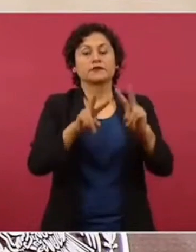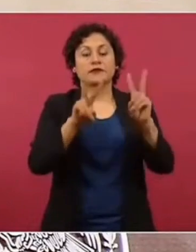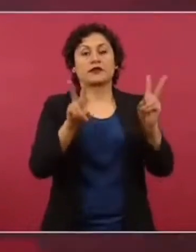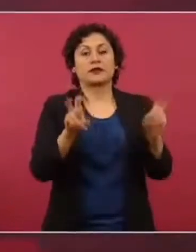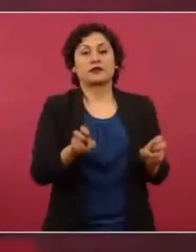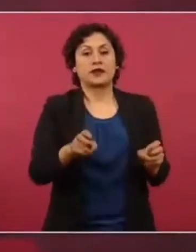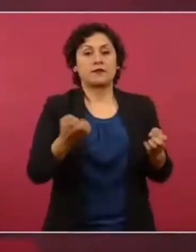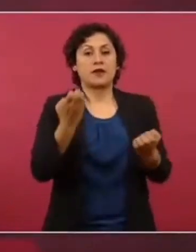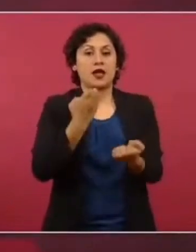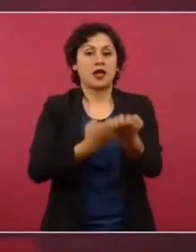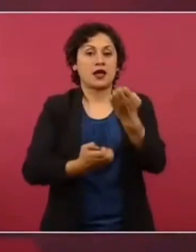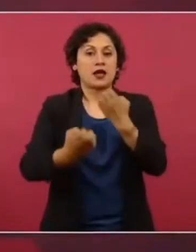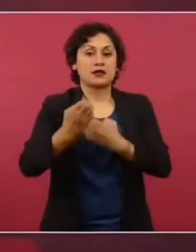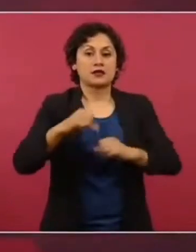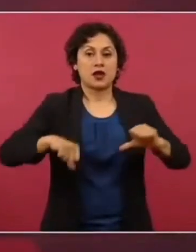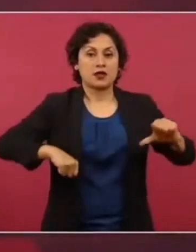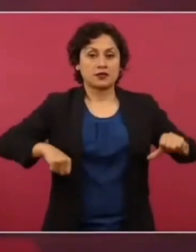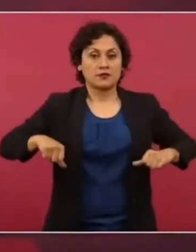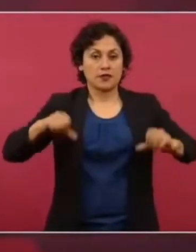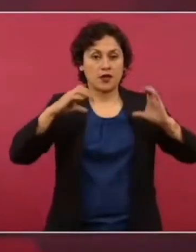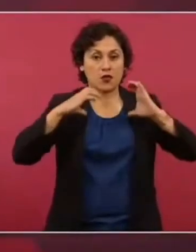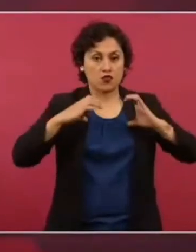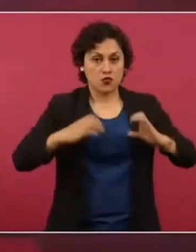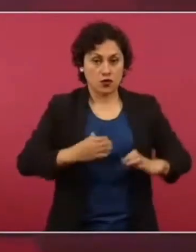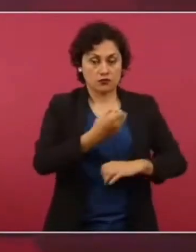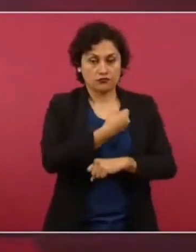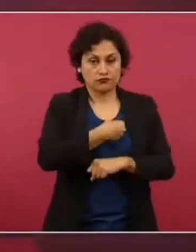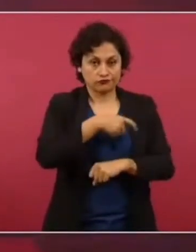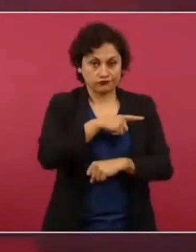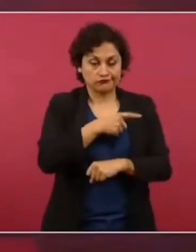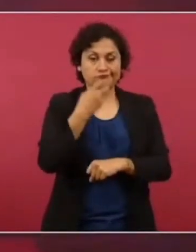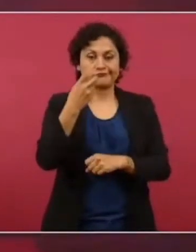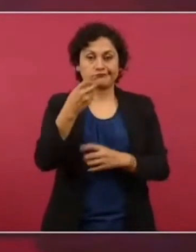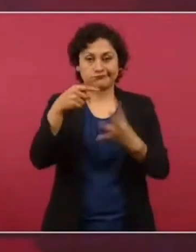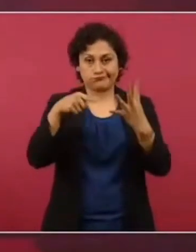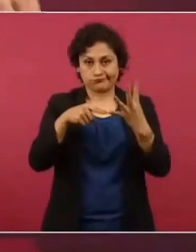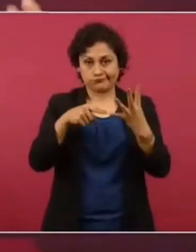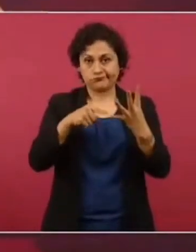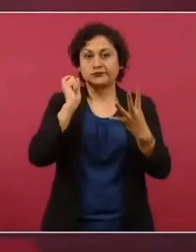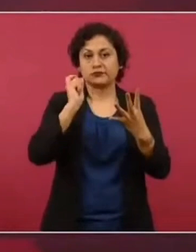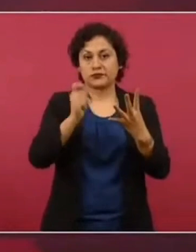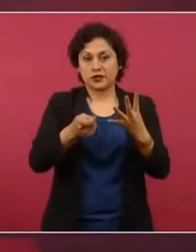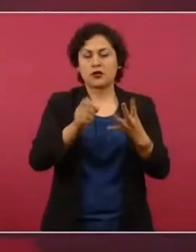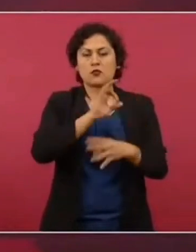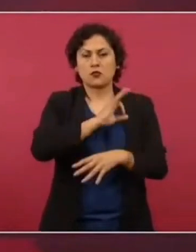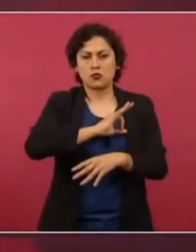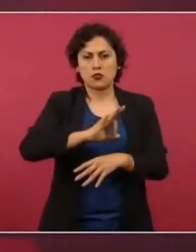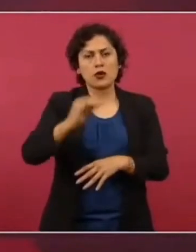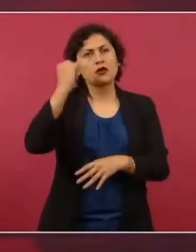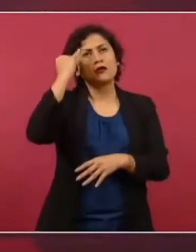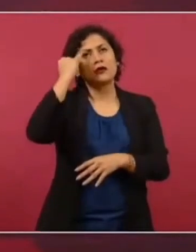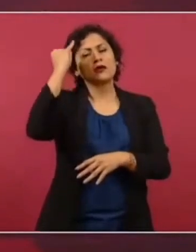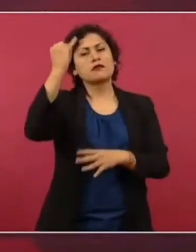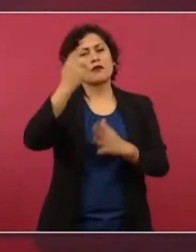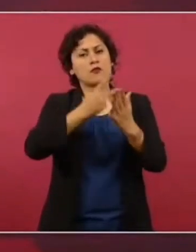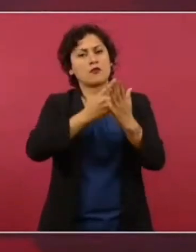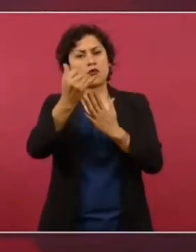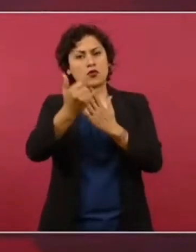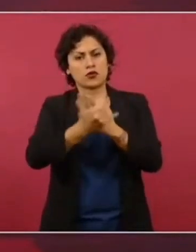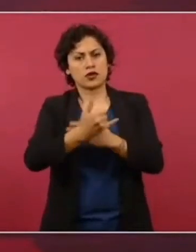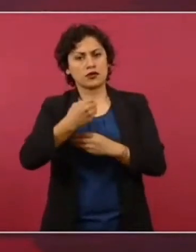activación física y en ese sentido también la posibilidad de construir un proyecto de vida.